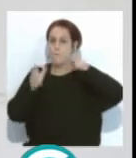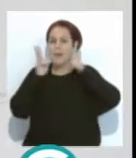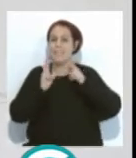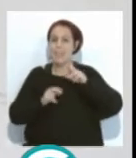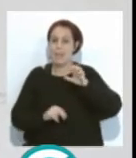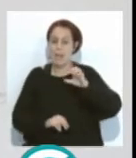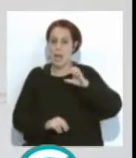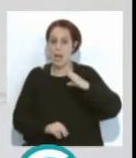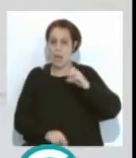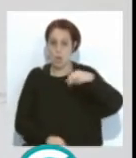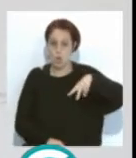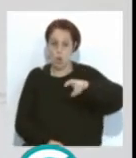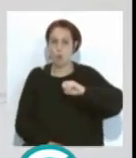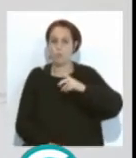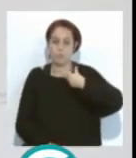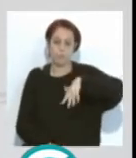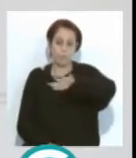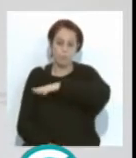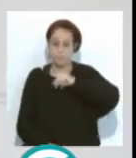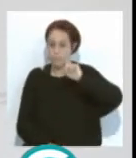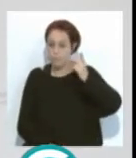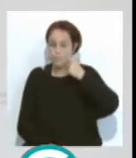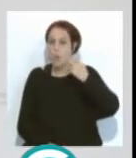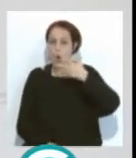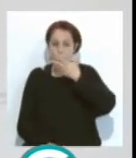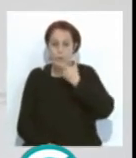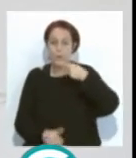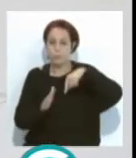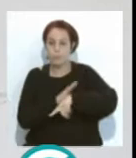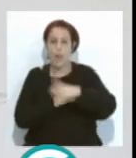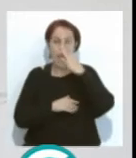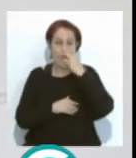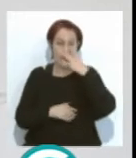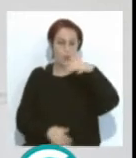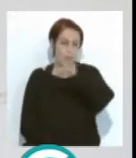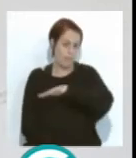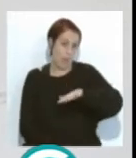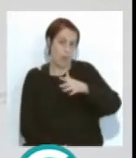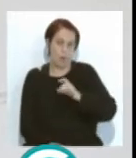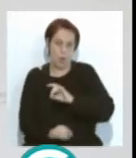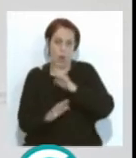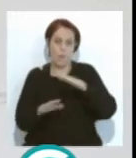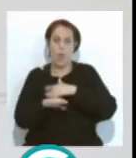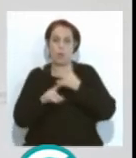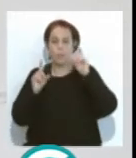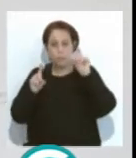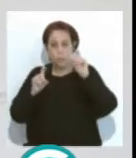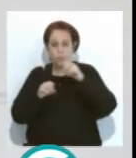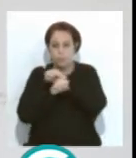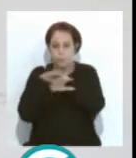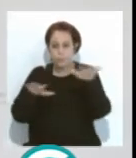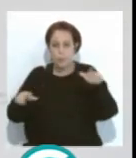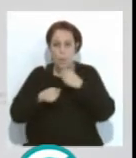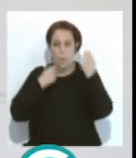espacio donde se pueda descubrir, conocer, profundizar en el carnaval, que haya un espacio también como no para divulgación, difusión,